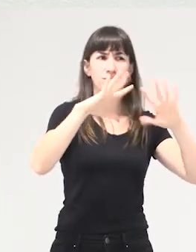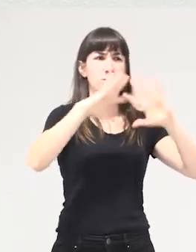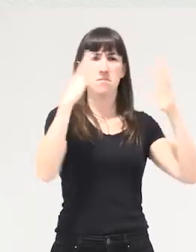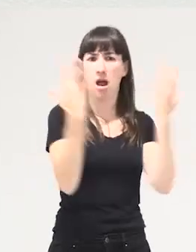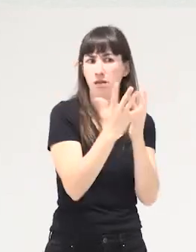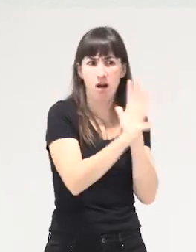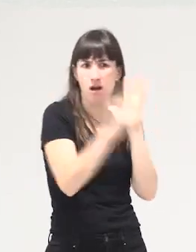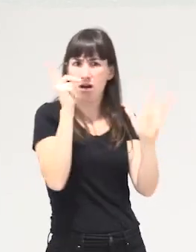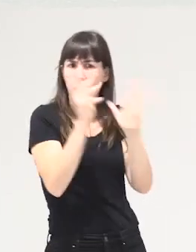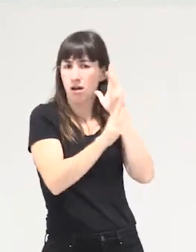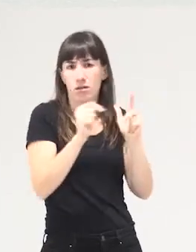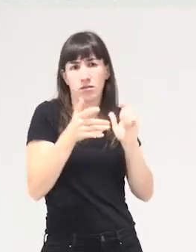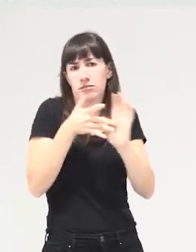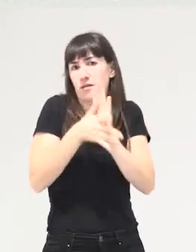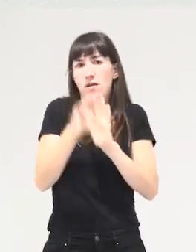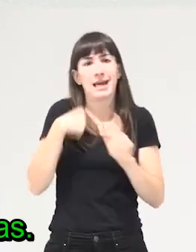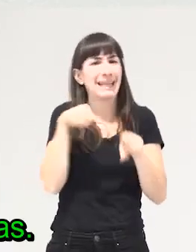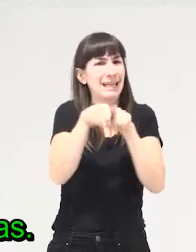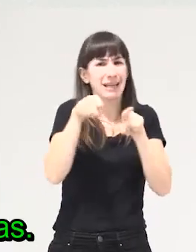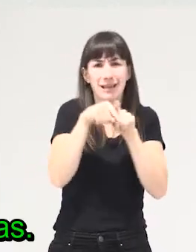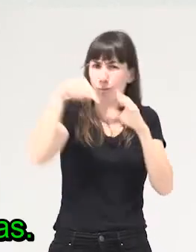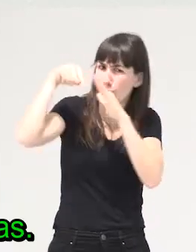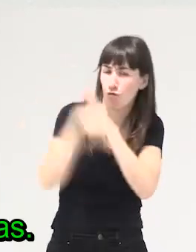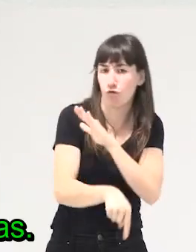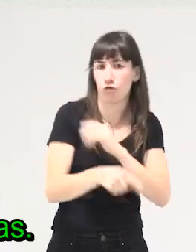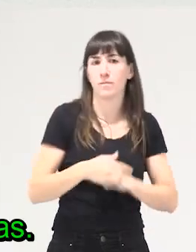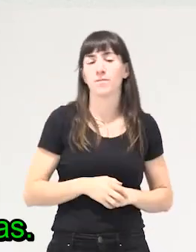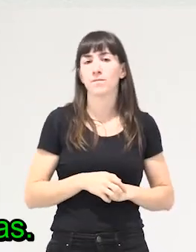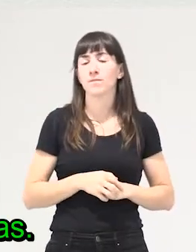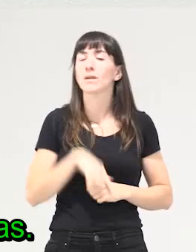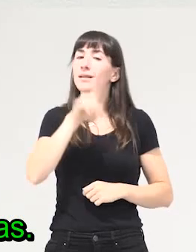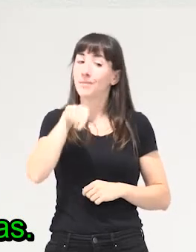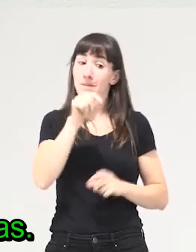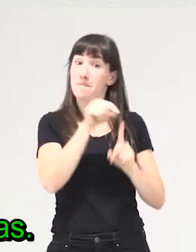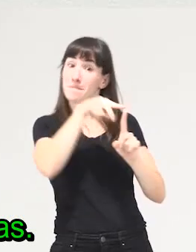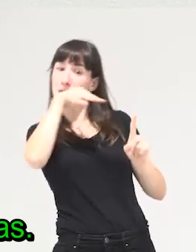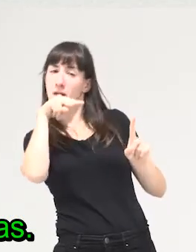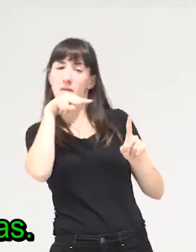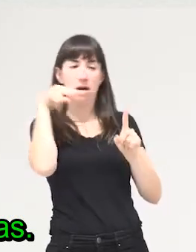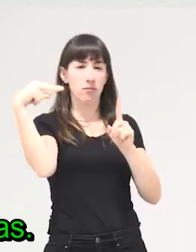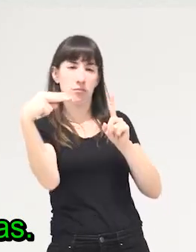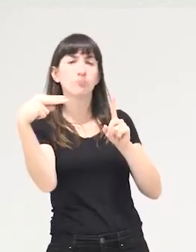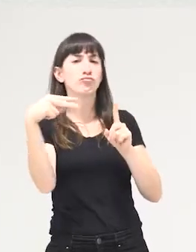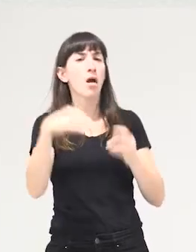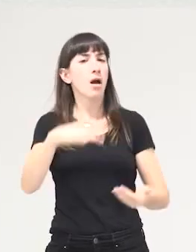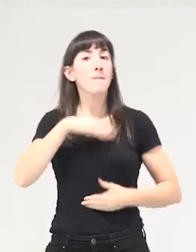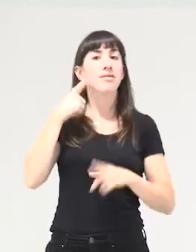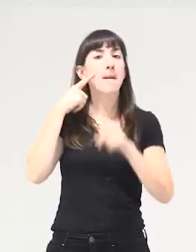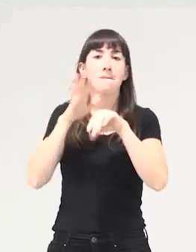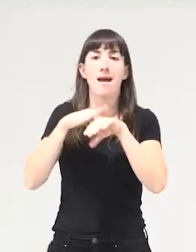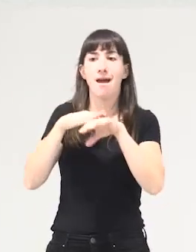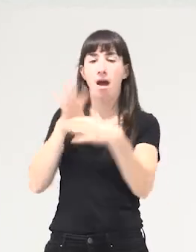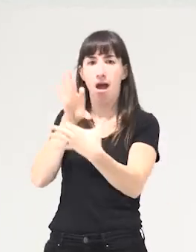capacidad para hacer una crítica a fondo y tiene creo también esta mirada mucha capacidad para generar alianzas para